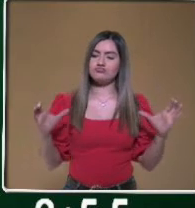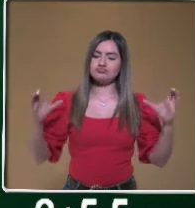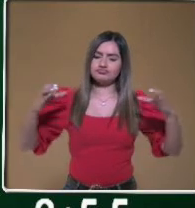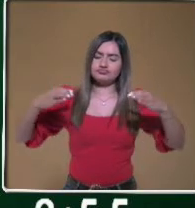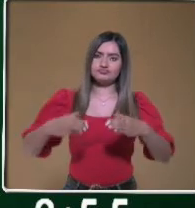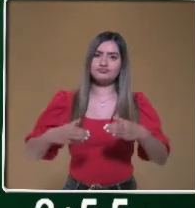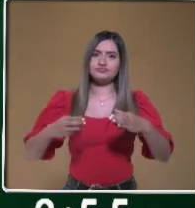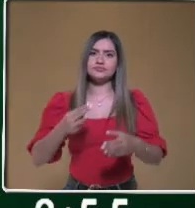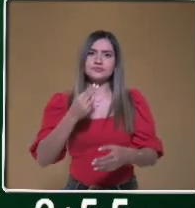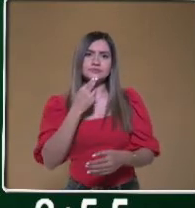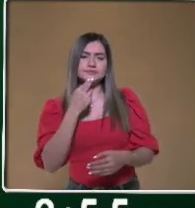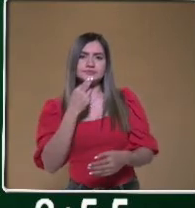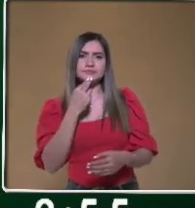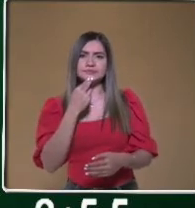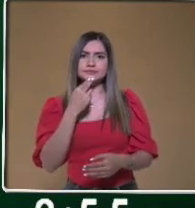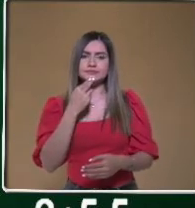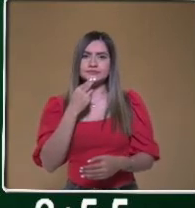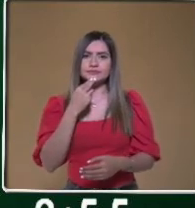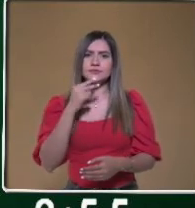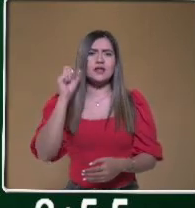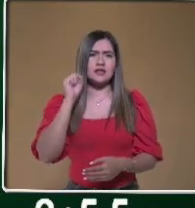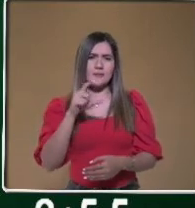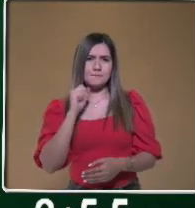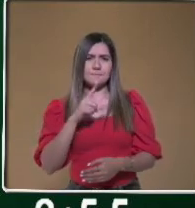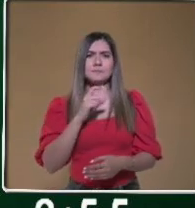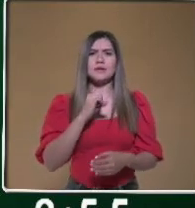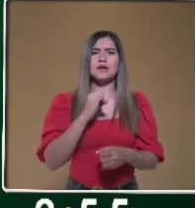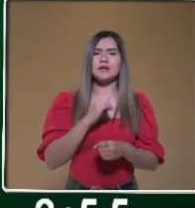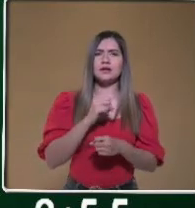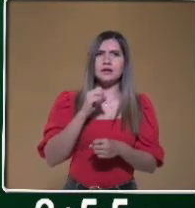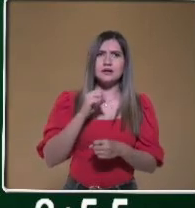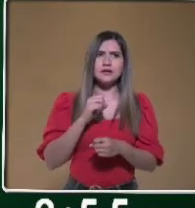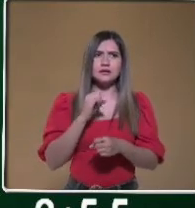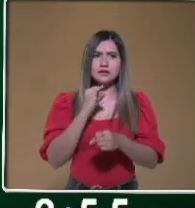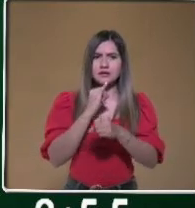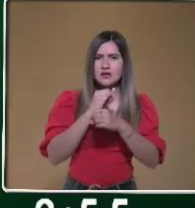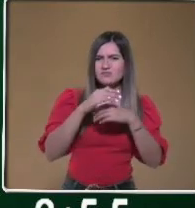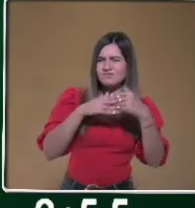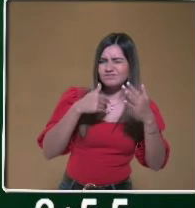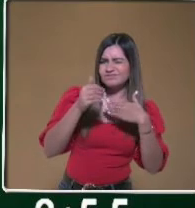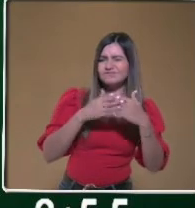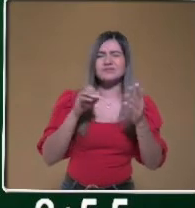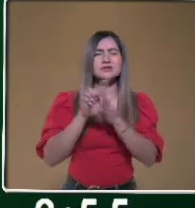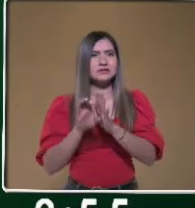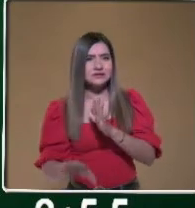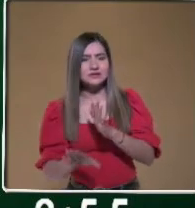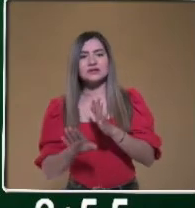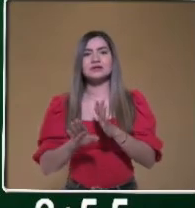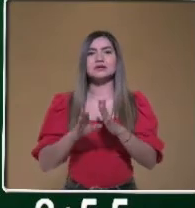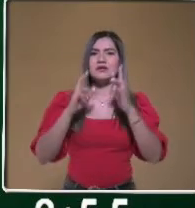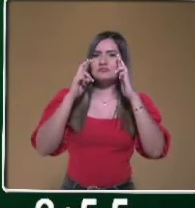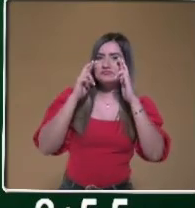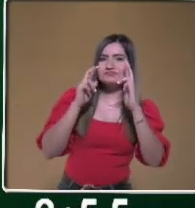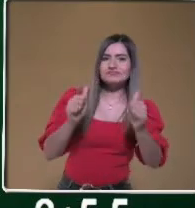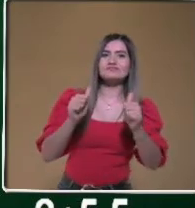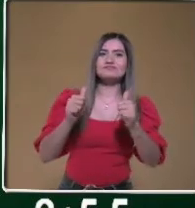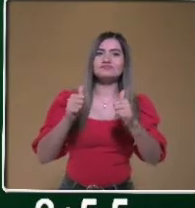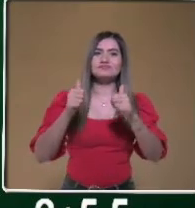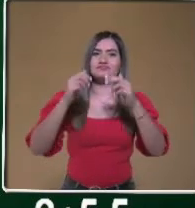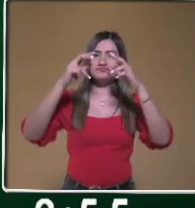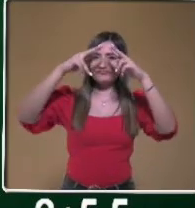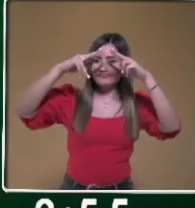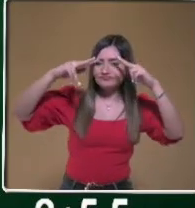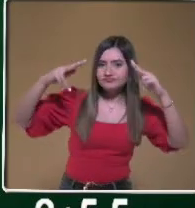se utiliza tecnología. Puede ser en establos, granjas o corrales.